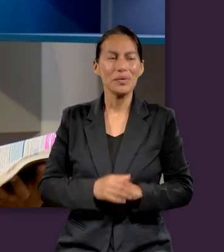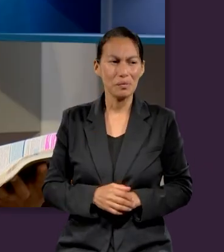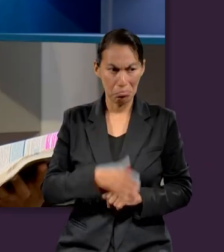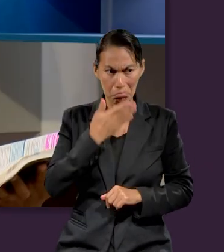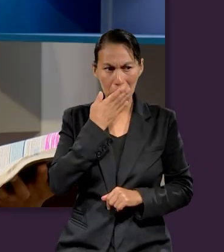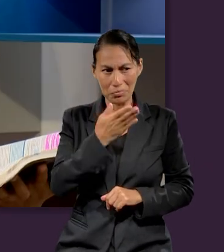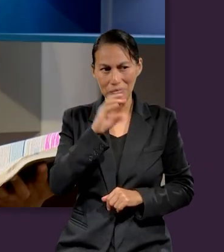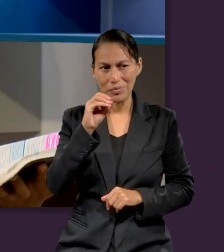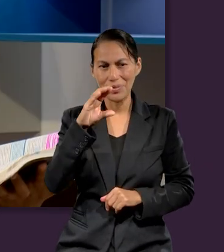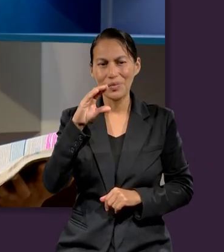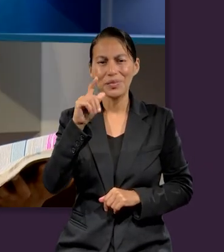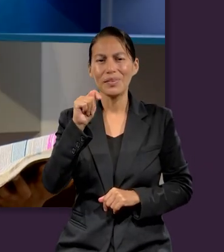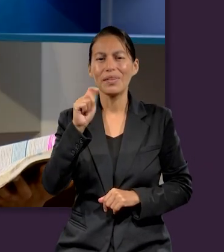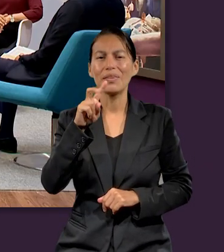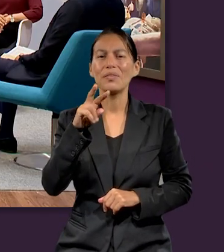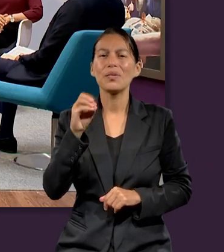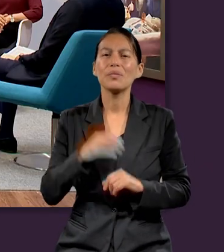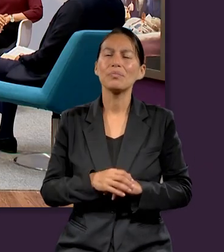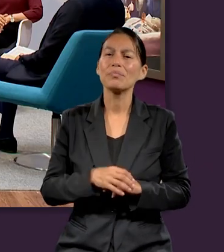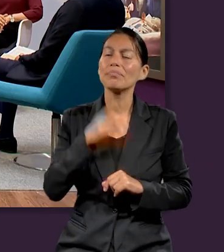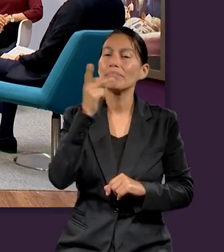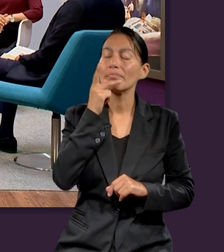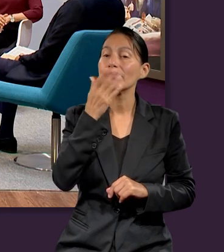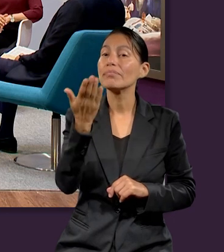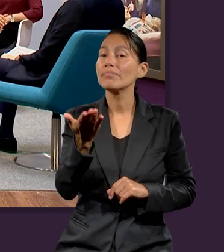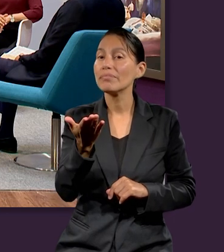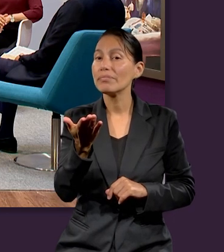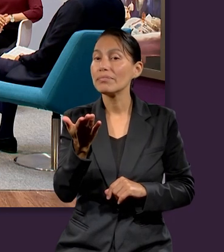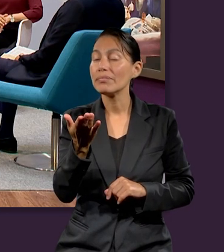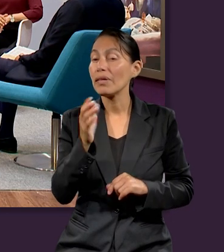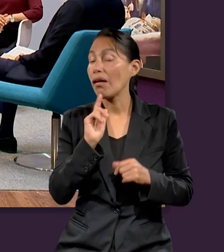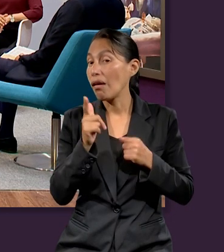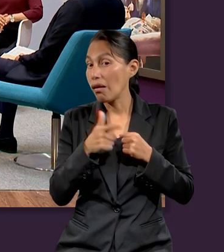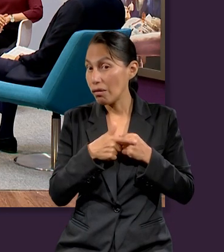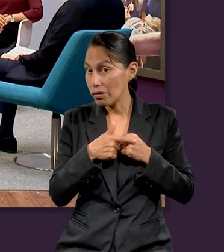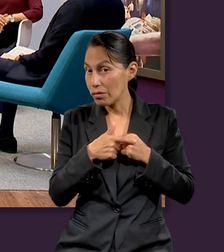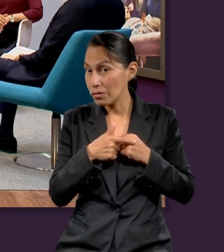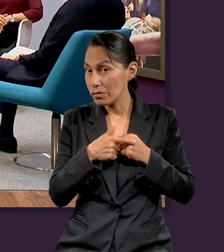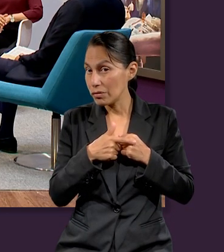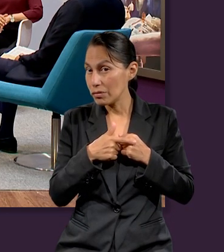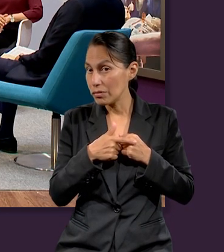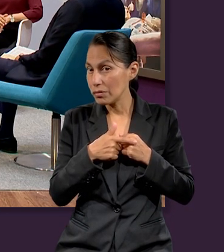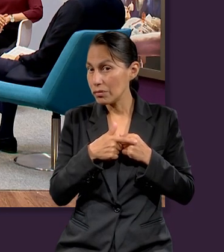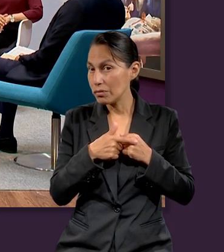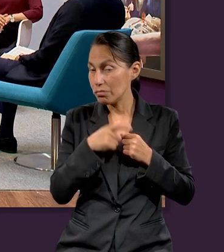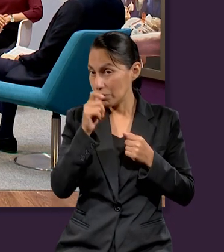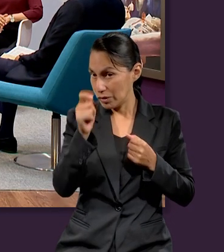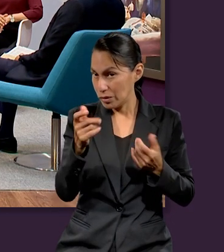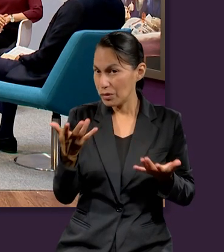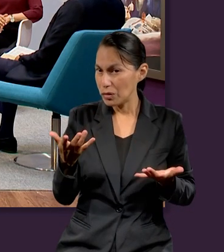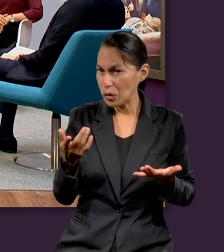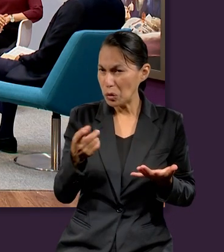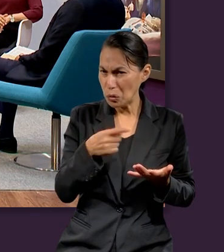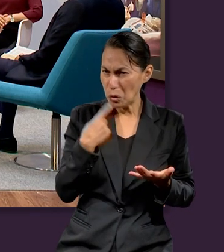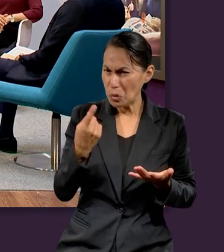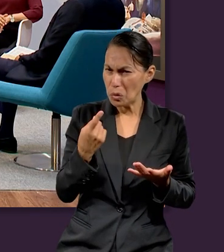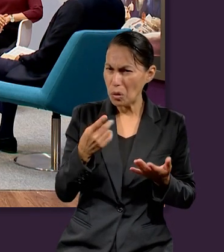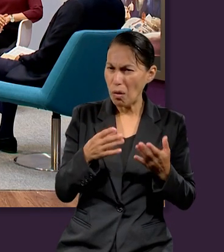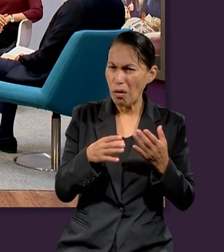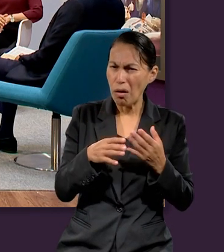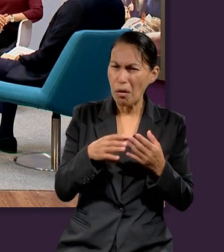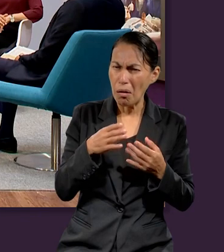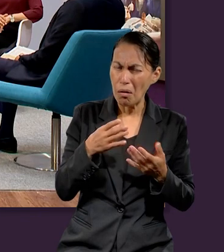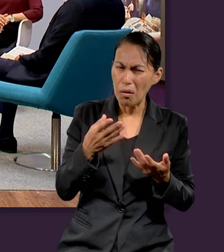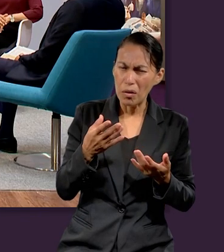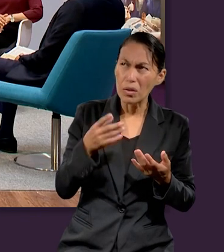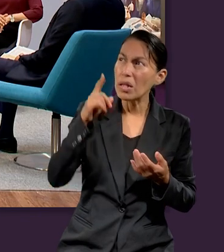Excelente, Octavio. Pastor, ¿tendrá algo referente a ello si hay beneficios en